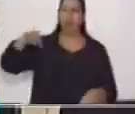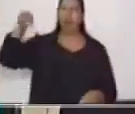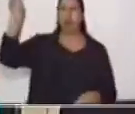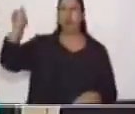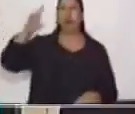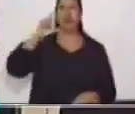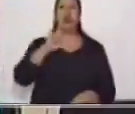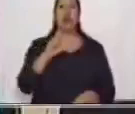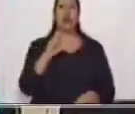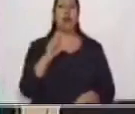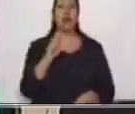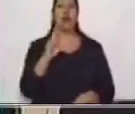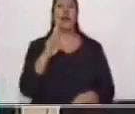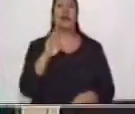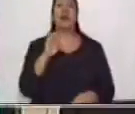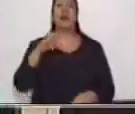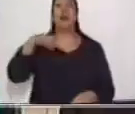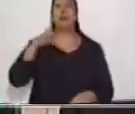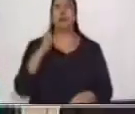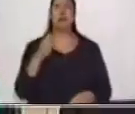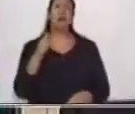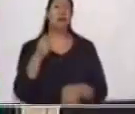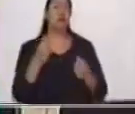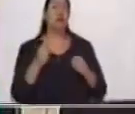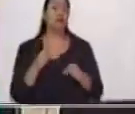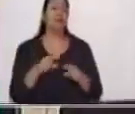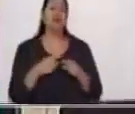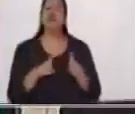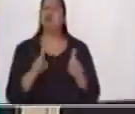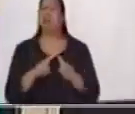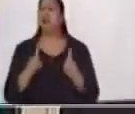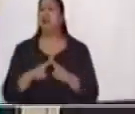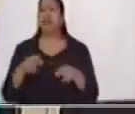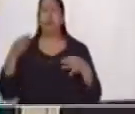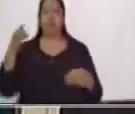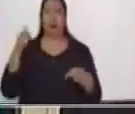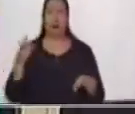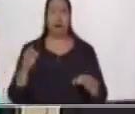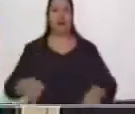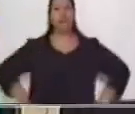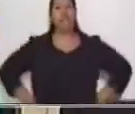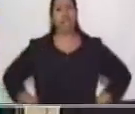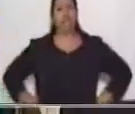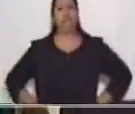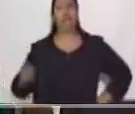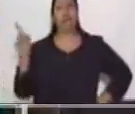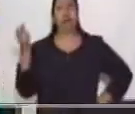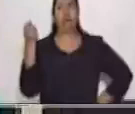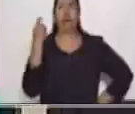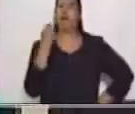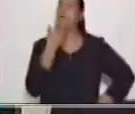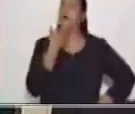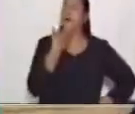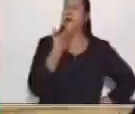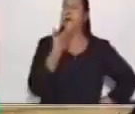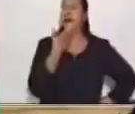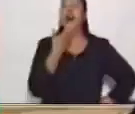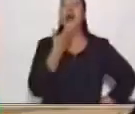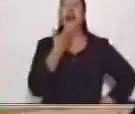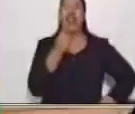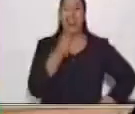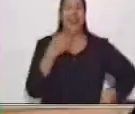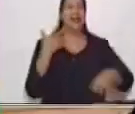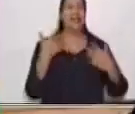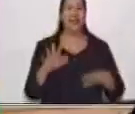eso puedes hacer las líneas. ¿Qué le hace falta a mi mapa mental? A mi mapa mental en este momento lo que me hace falta es hacerle las